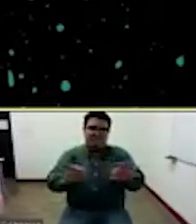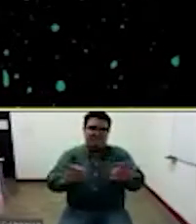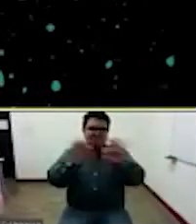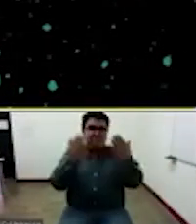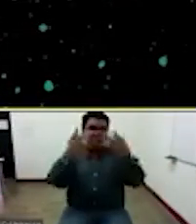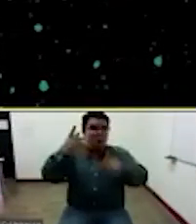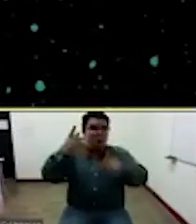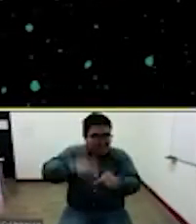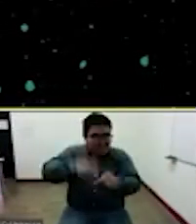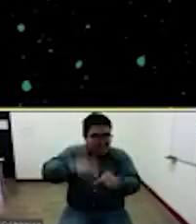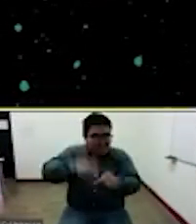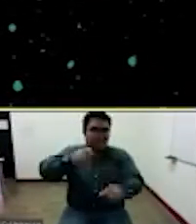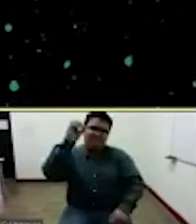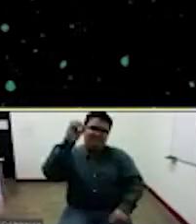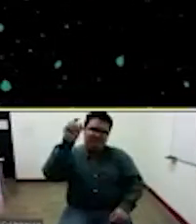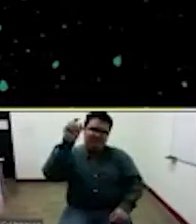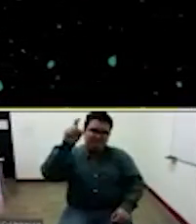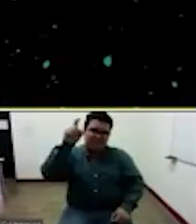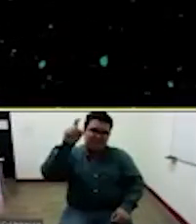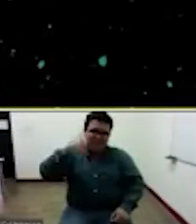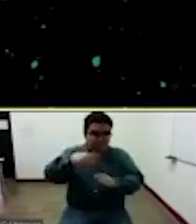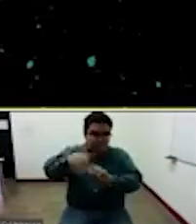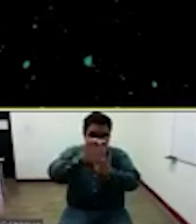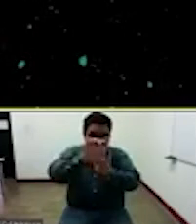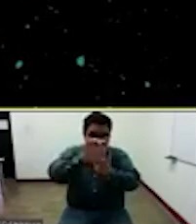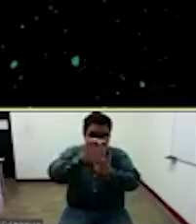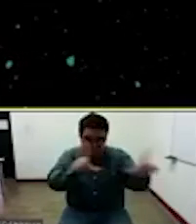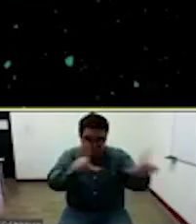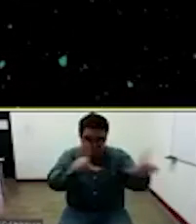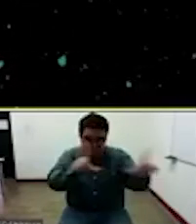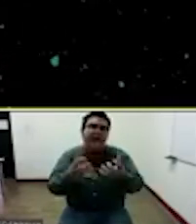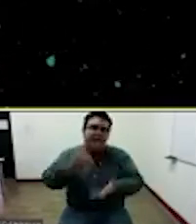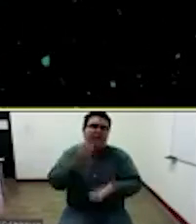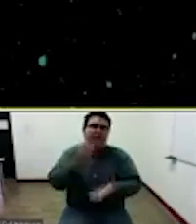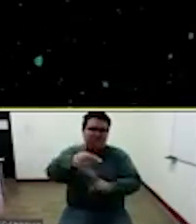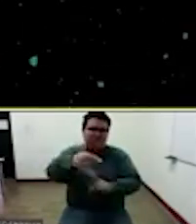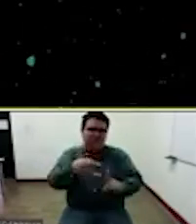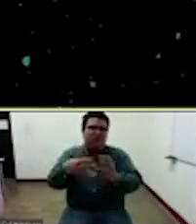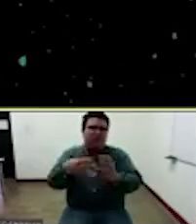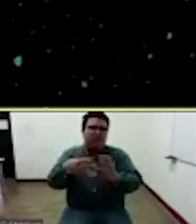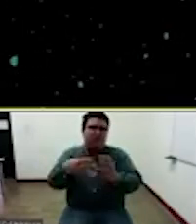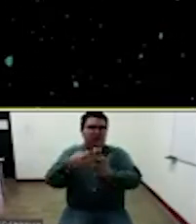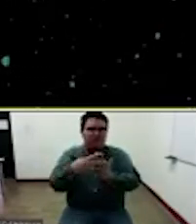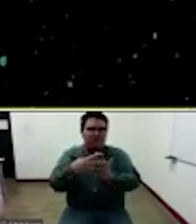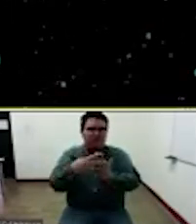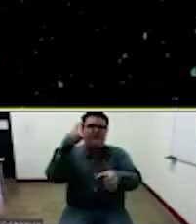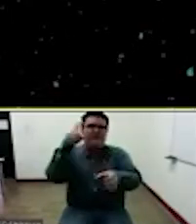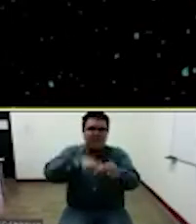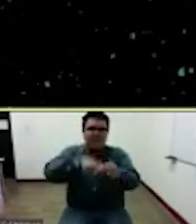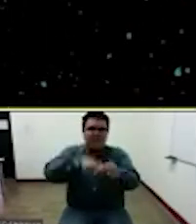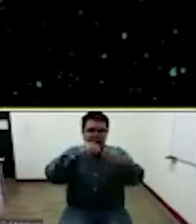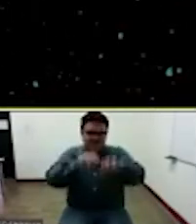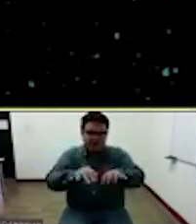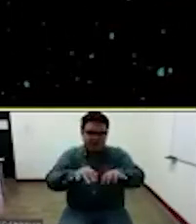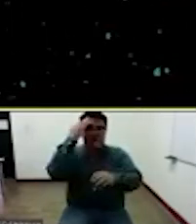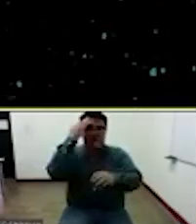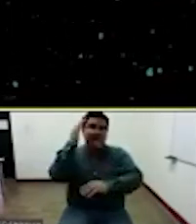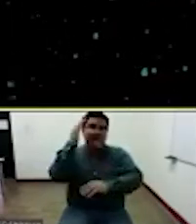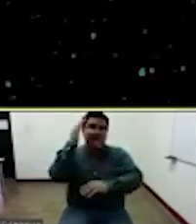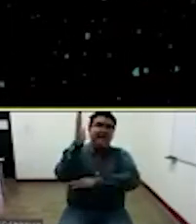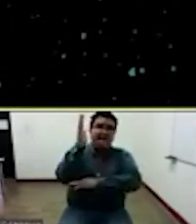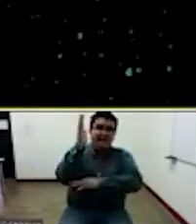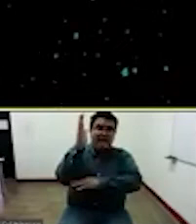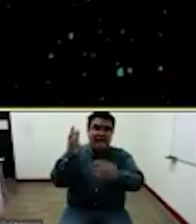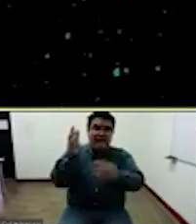certificado del seminario el enlace del formulario estará únicamente disponible en el chat de la sala durante cada